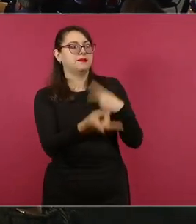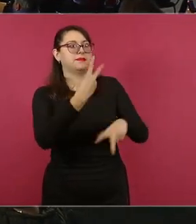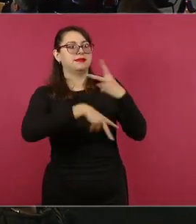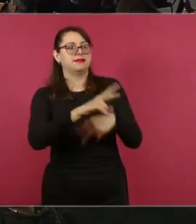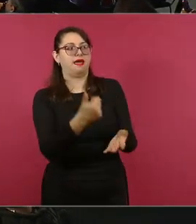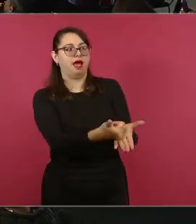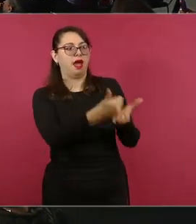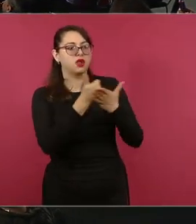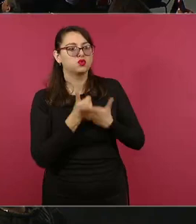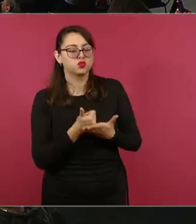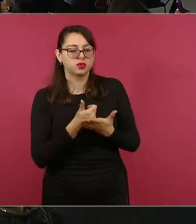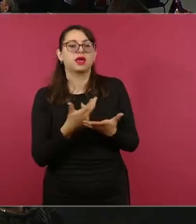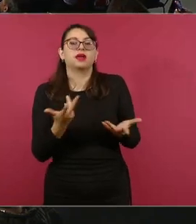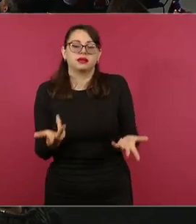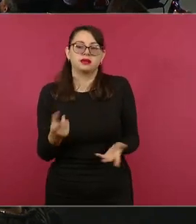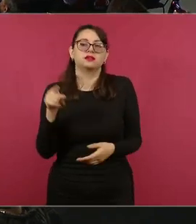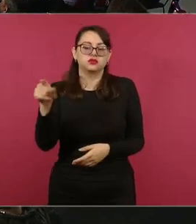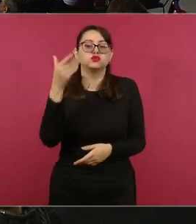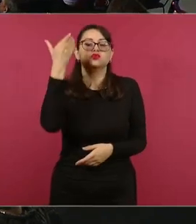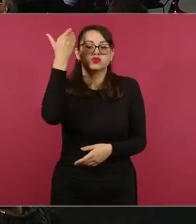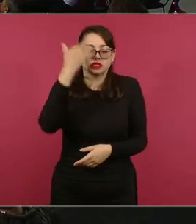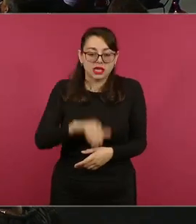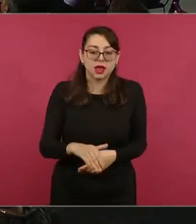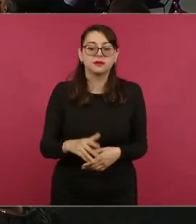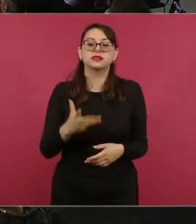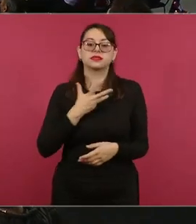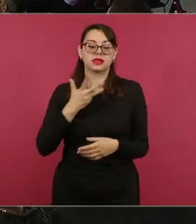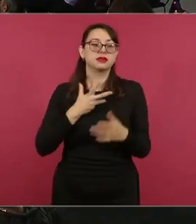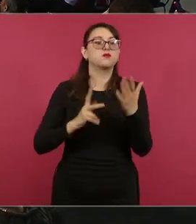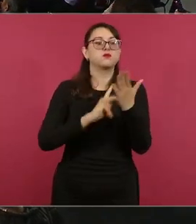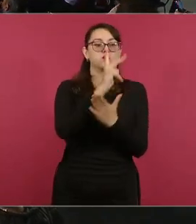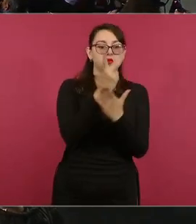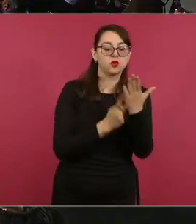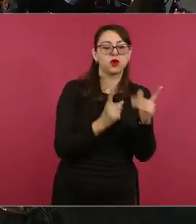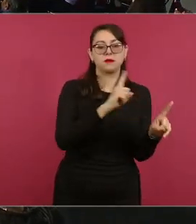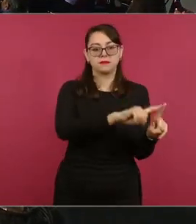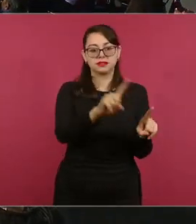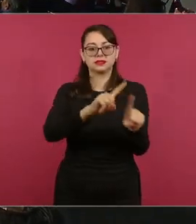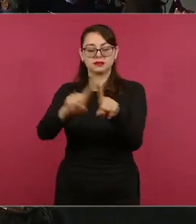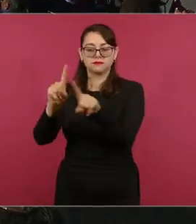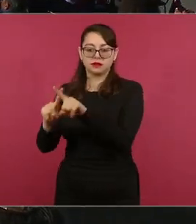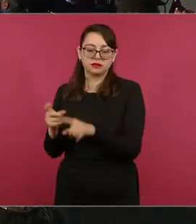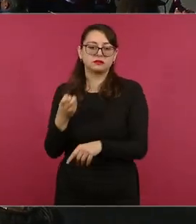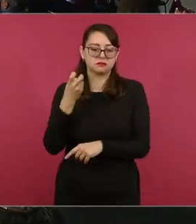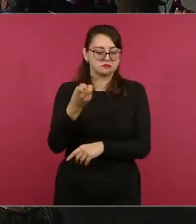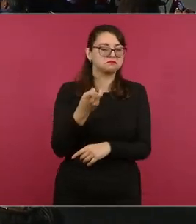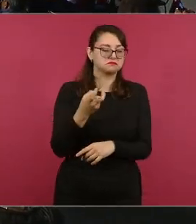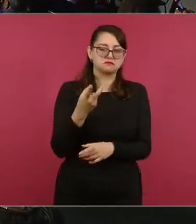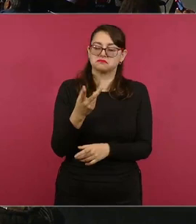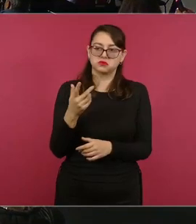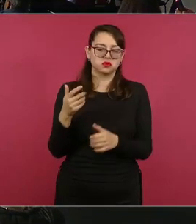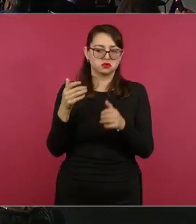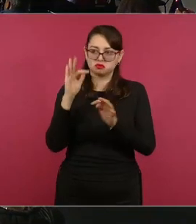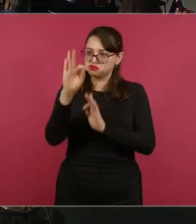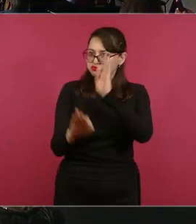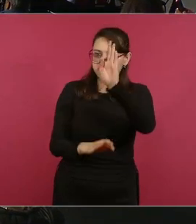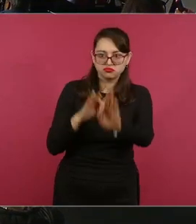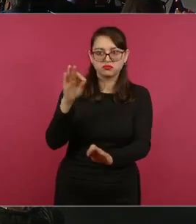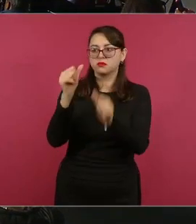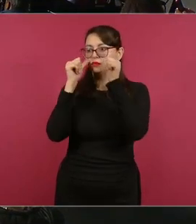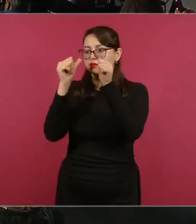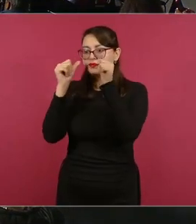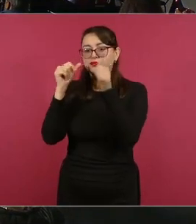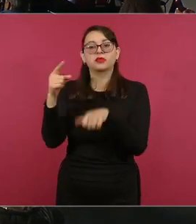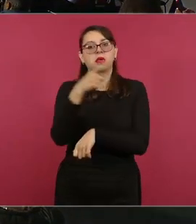administración es a través de la entera de los programas, es a través del bienestar y todos están muy entendidos de cómo